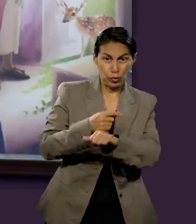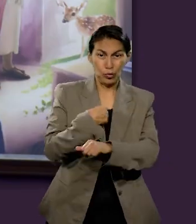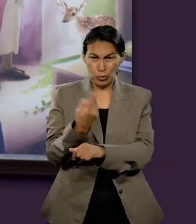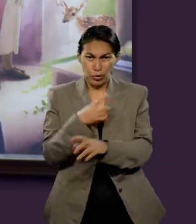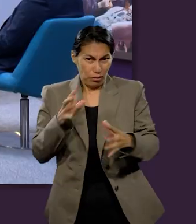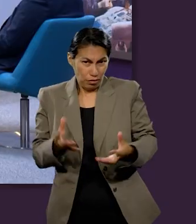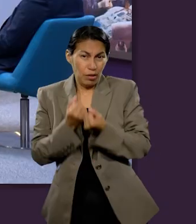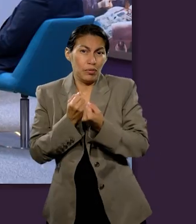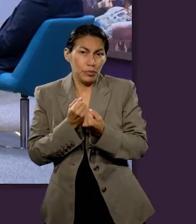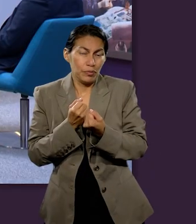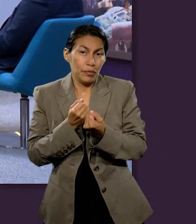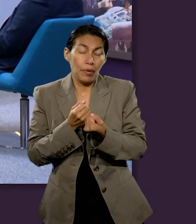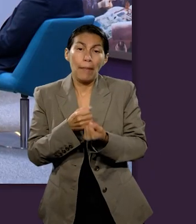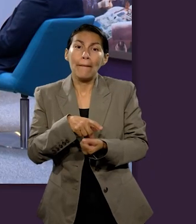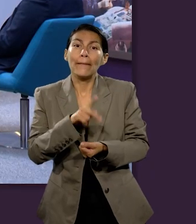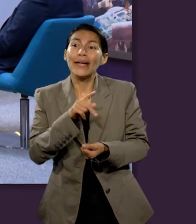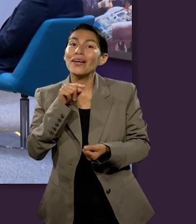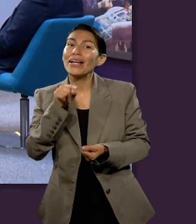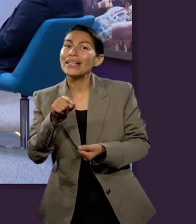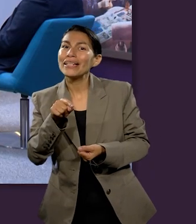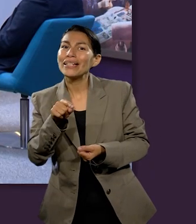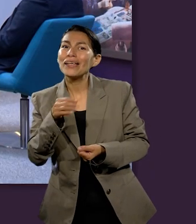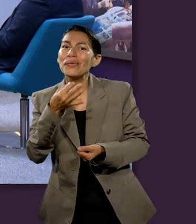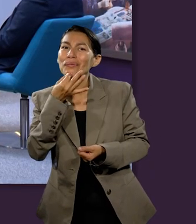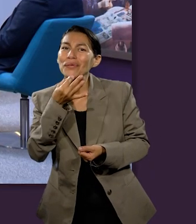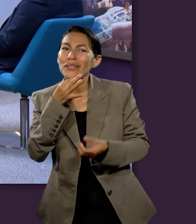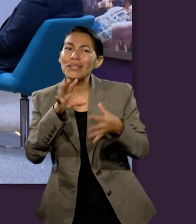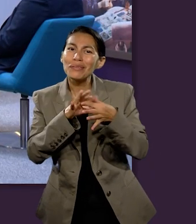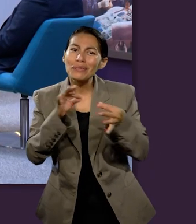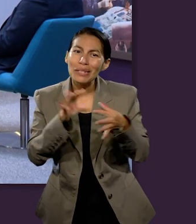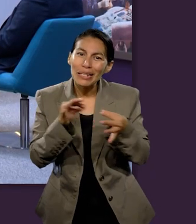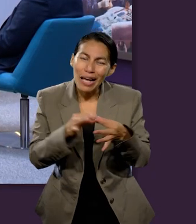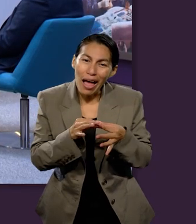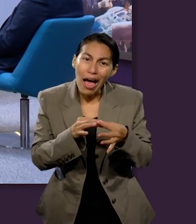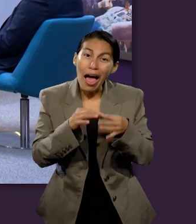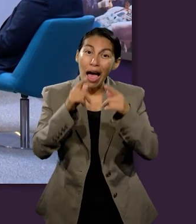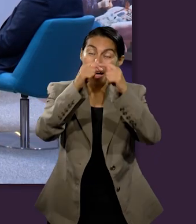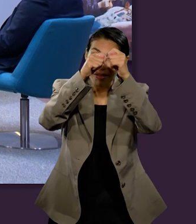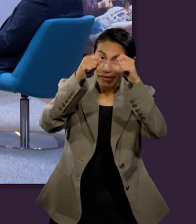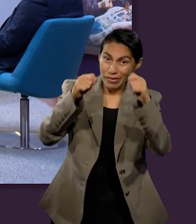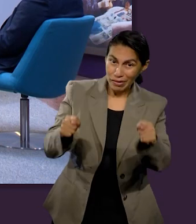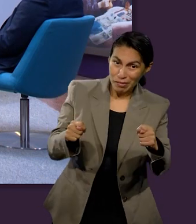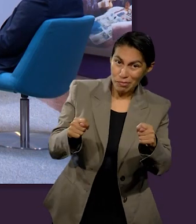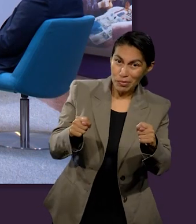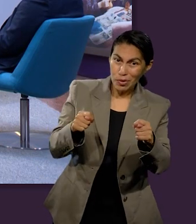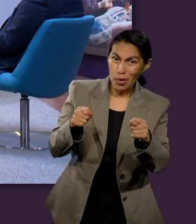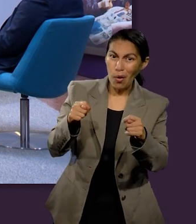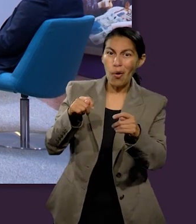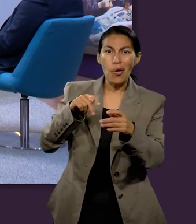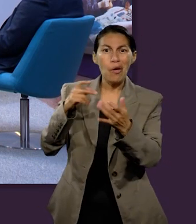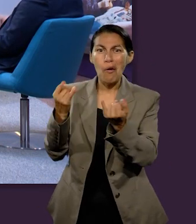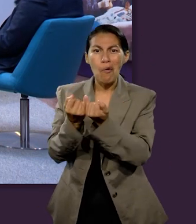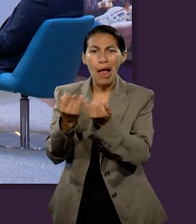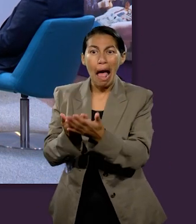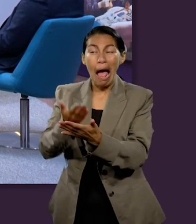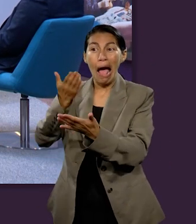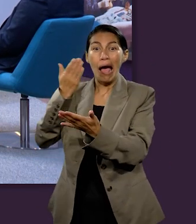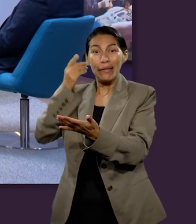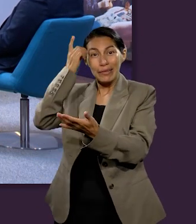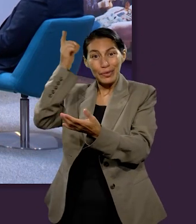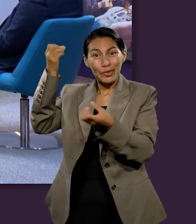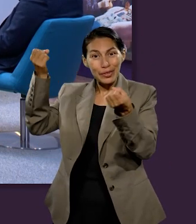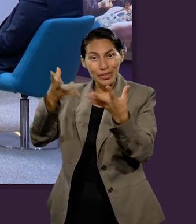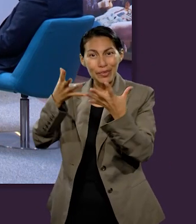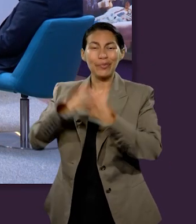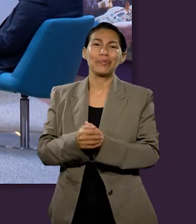salvación. Lo bueno de todo esto es que en ese momento que estás describiendo el templo volverá a su objetivo